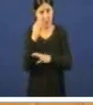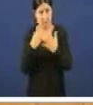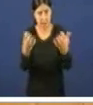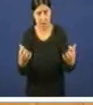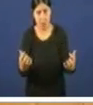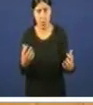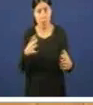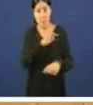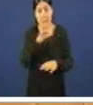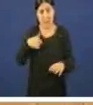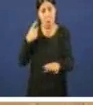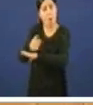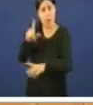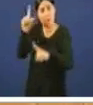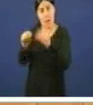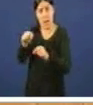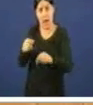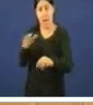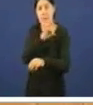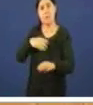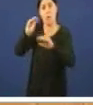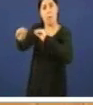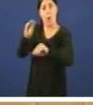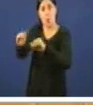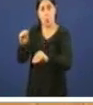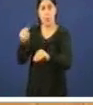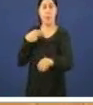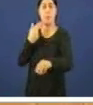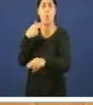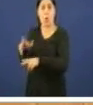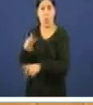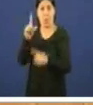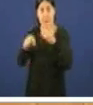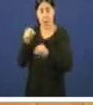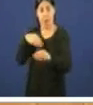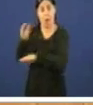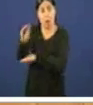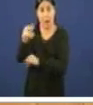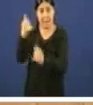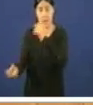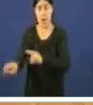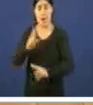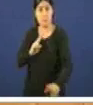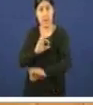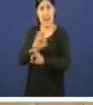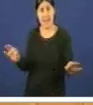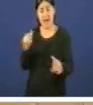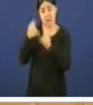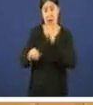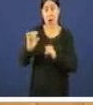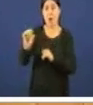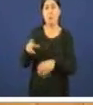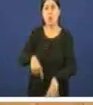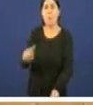polo BNG cando ten que responder as perguntas ao portavoz do BNG e polo demais en teirámanos do que opinas sobre as Caixas